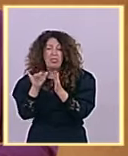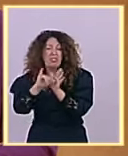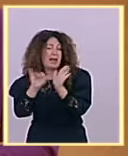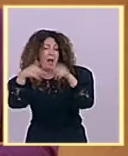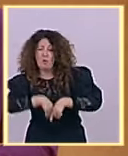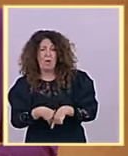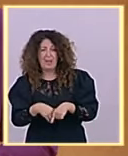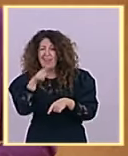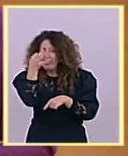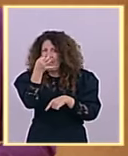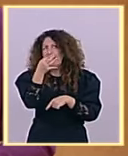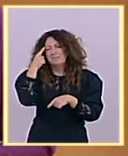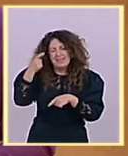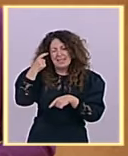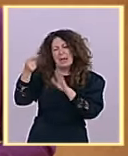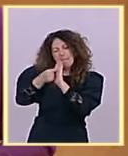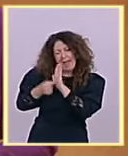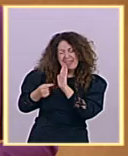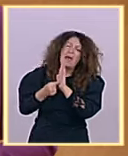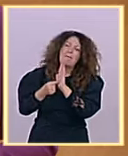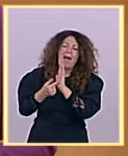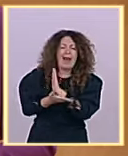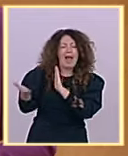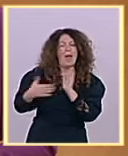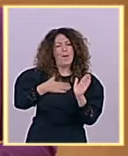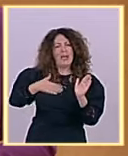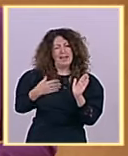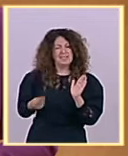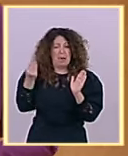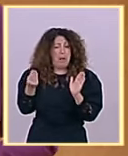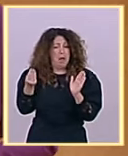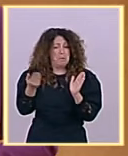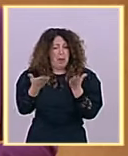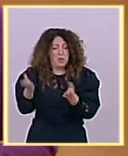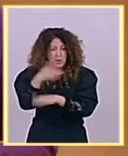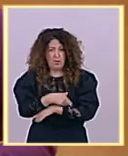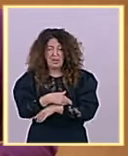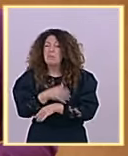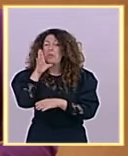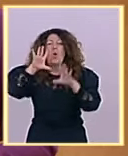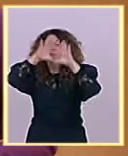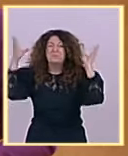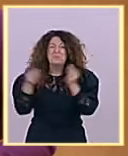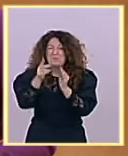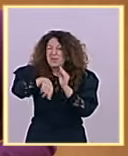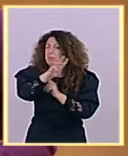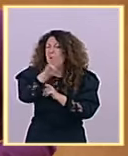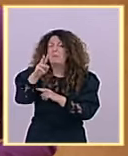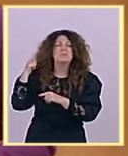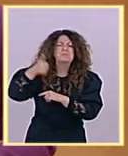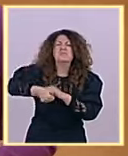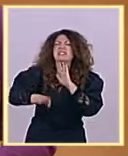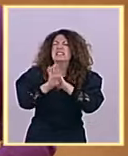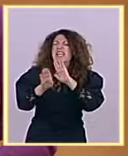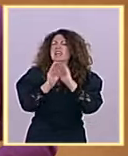definitiva señores del Partido Popular ustedes siguen practicando una política que nada tiene que ver con la preocupación